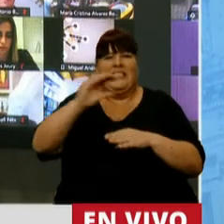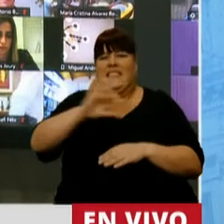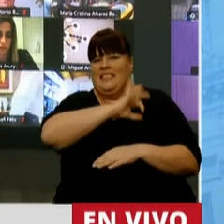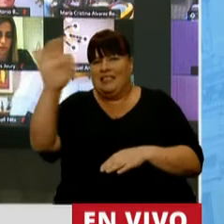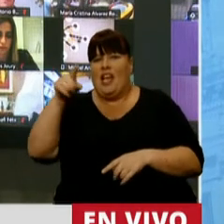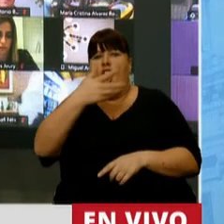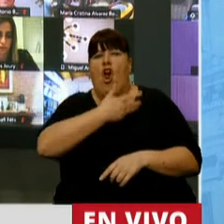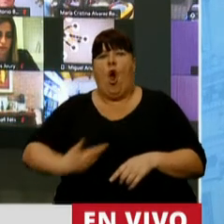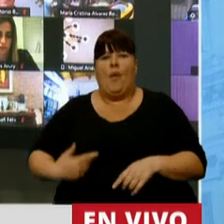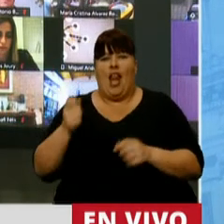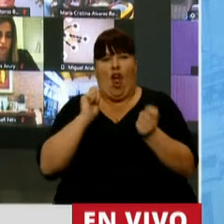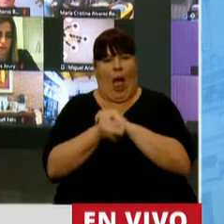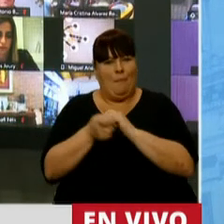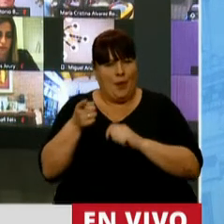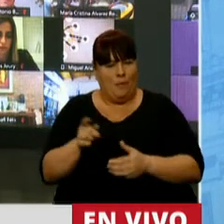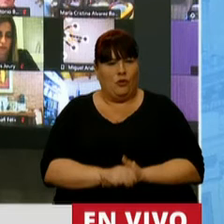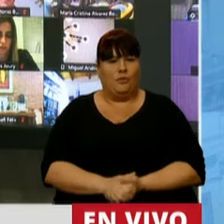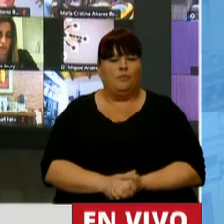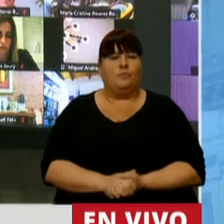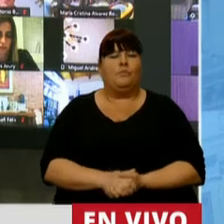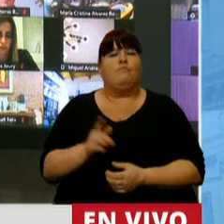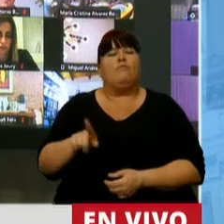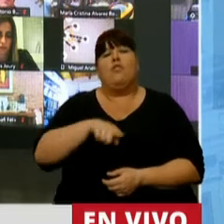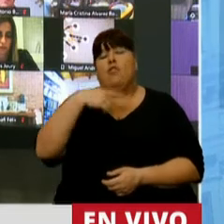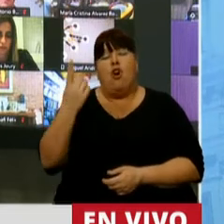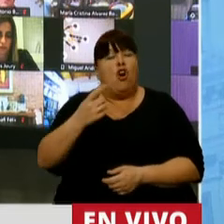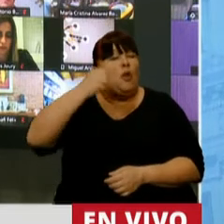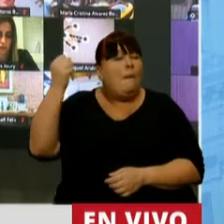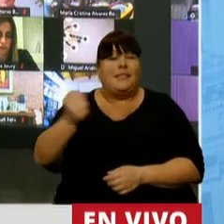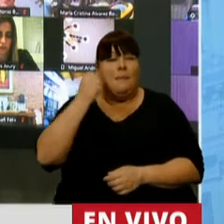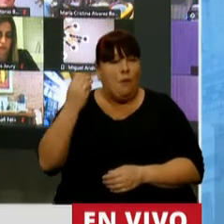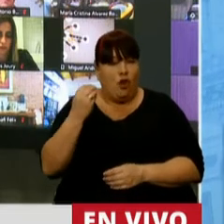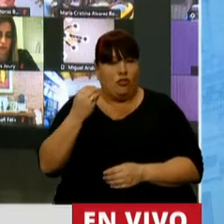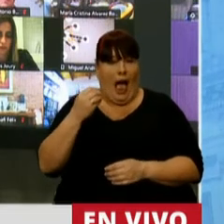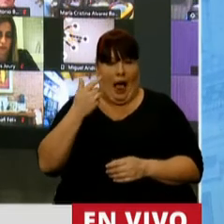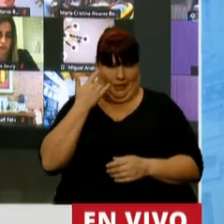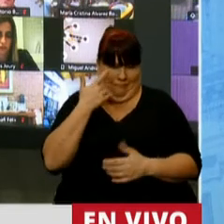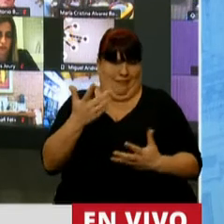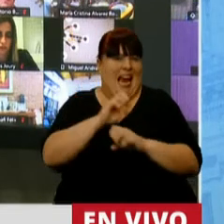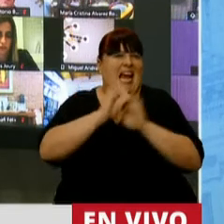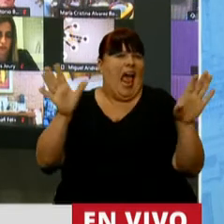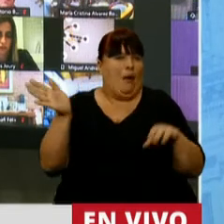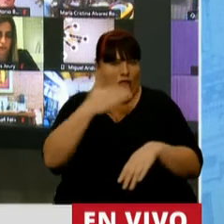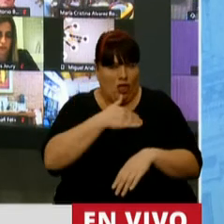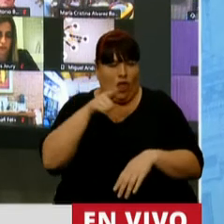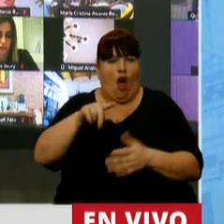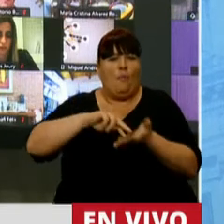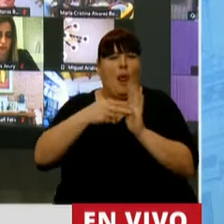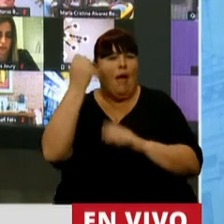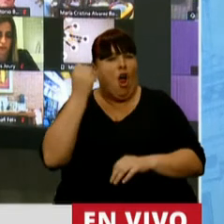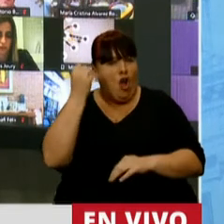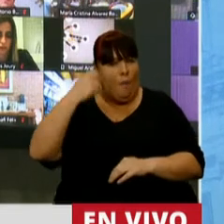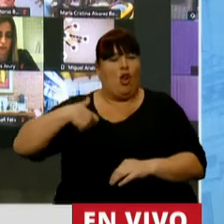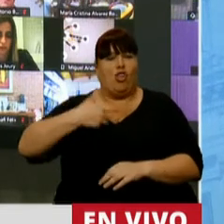el programa de gobierno de Cambiemos. Y uno de los condicionamientos más importantes, más evidentes y más graves que tiene la crisis